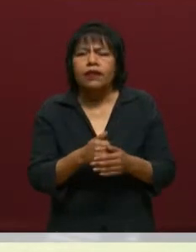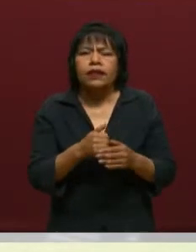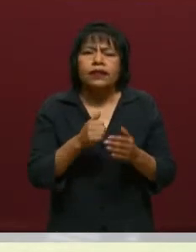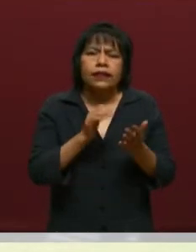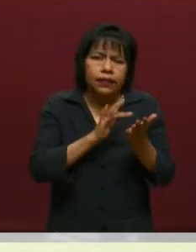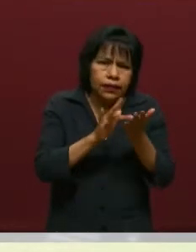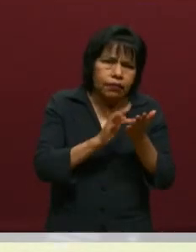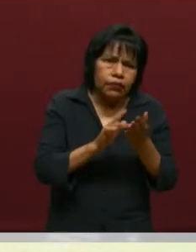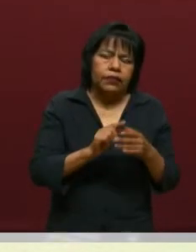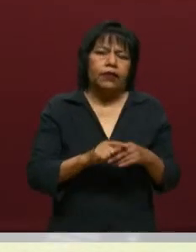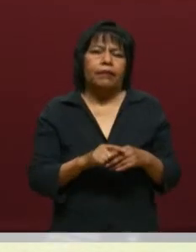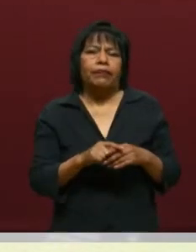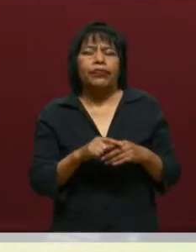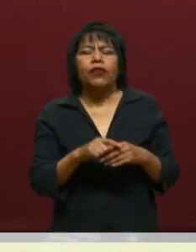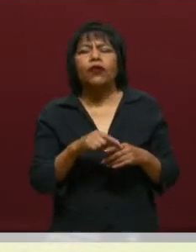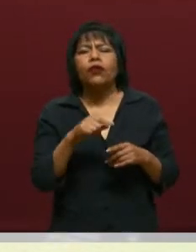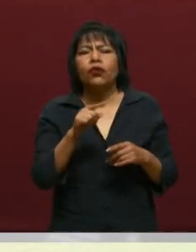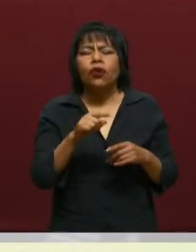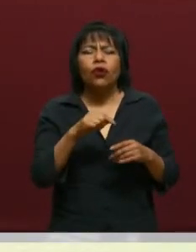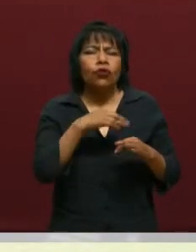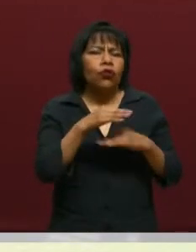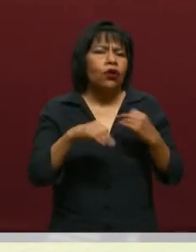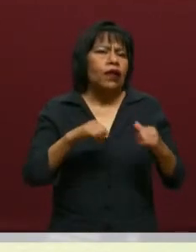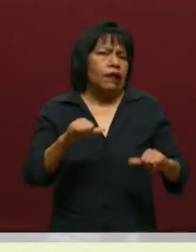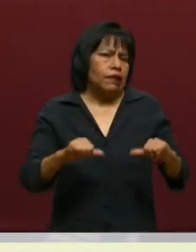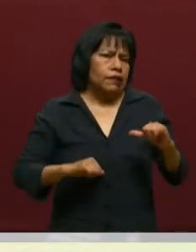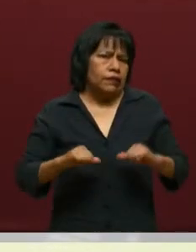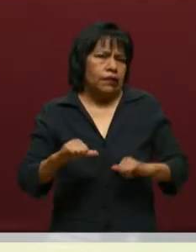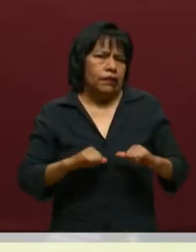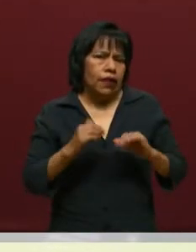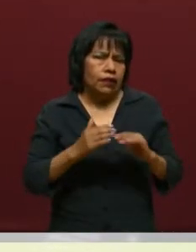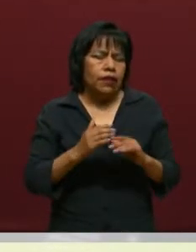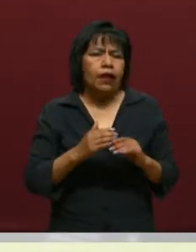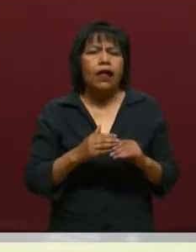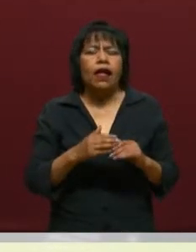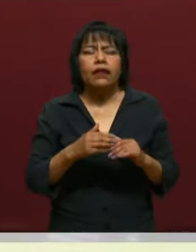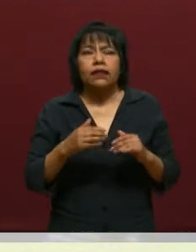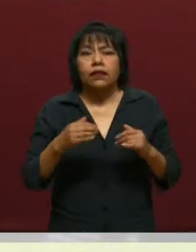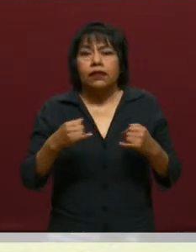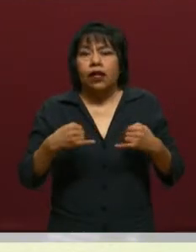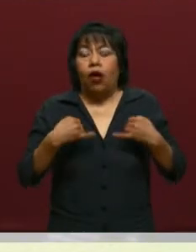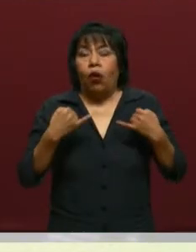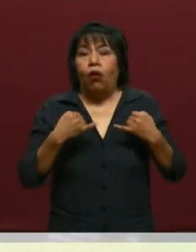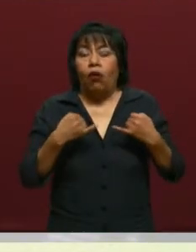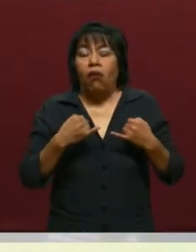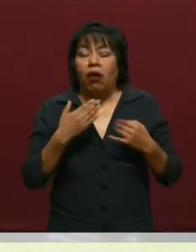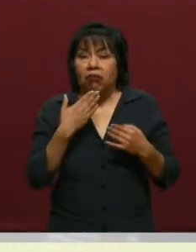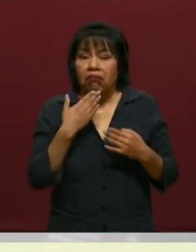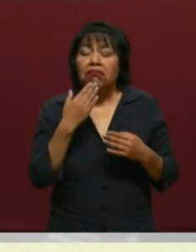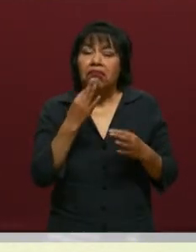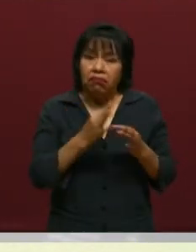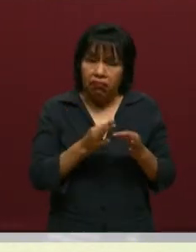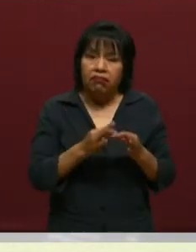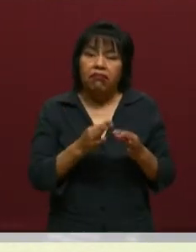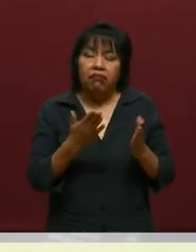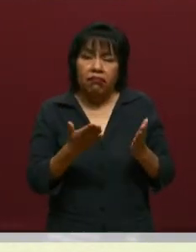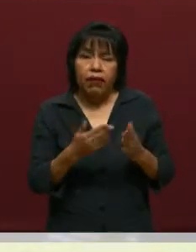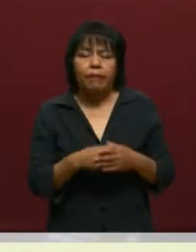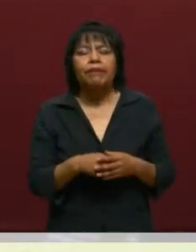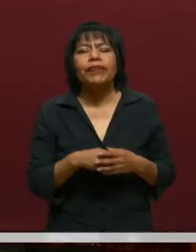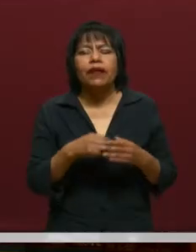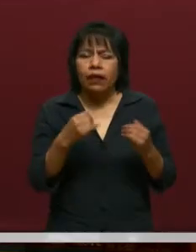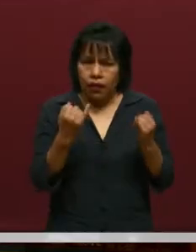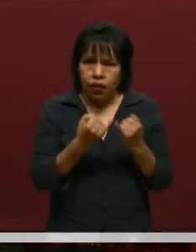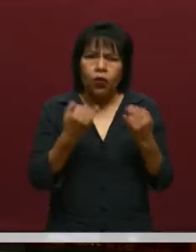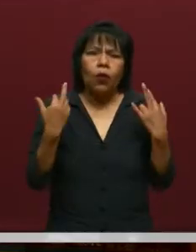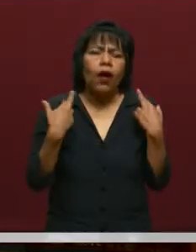ellos pueden, con su actividad, lograr que el joven que surge o que sale esté bien formado. A su vez, también